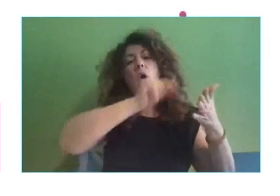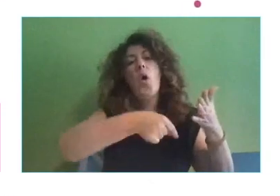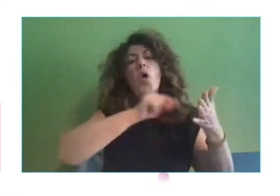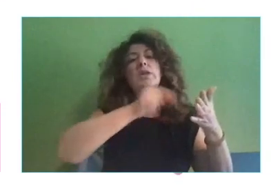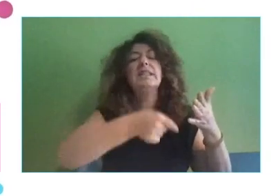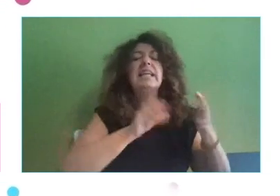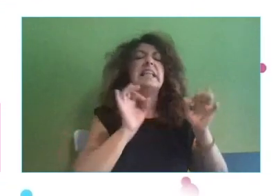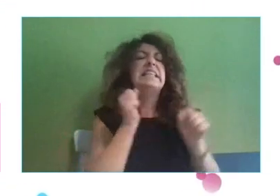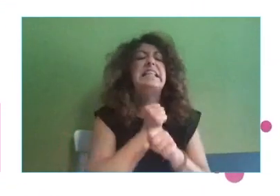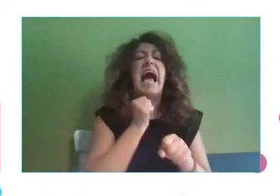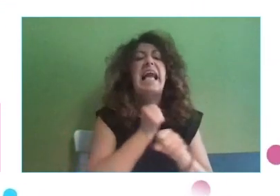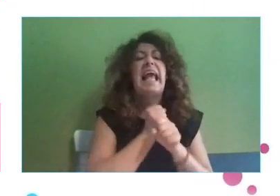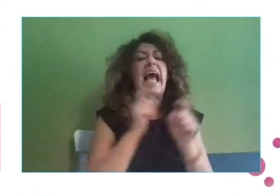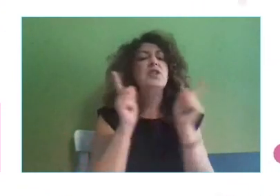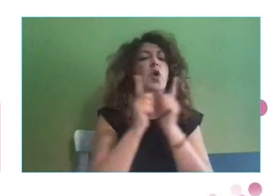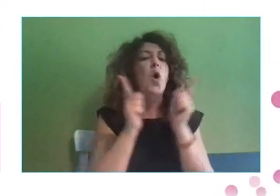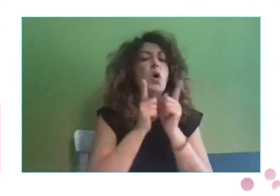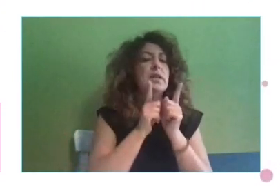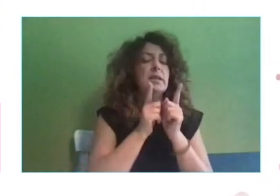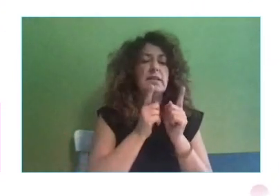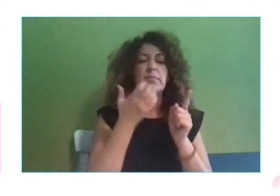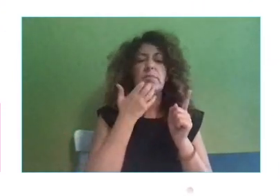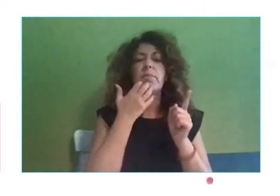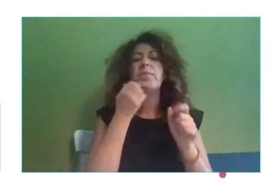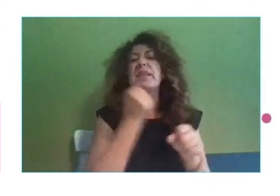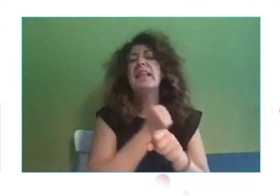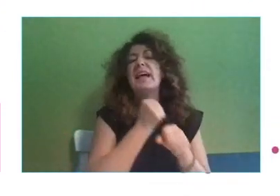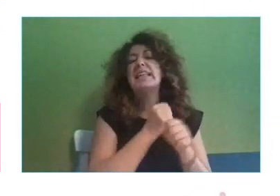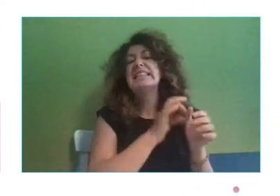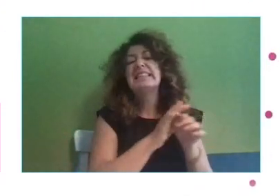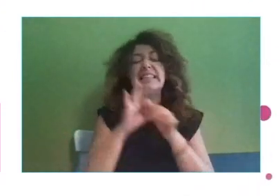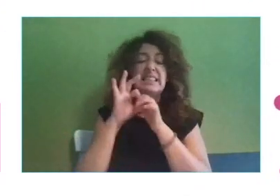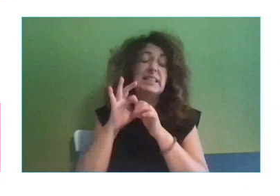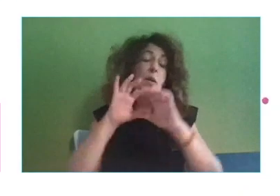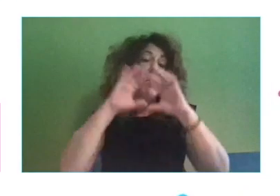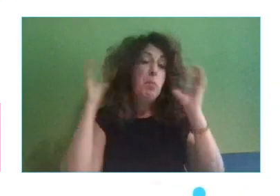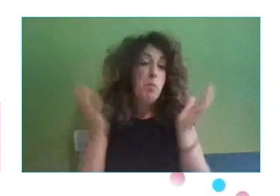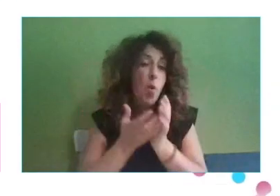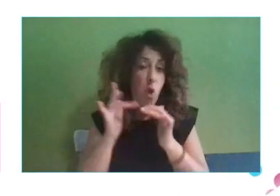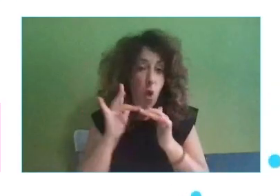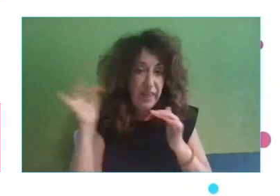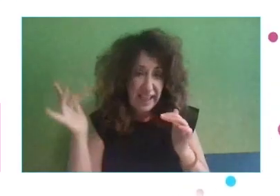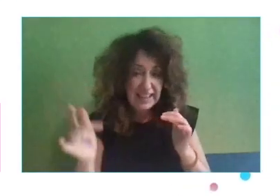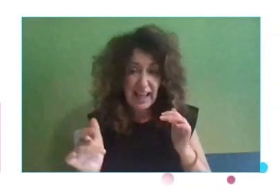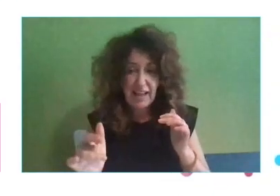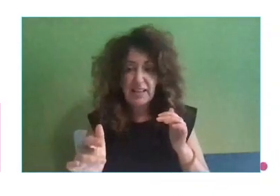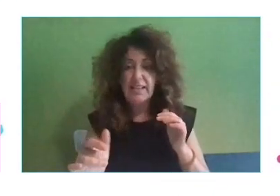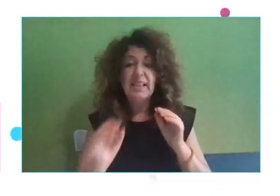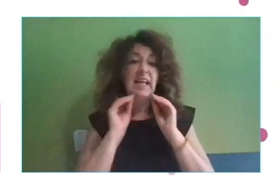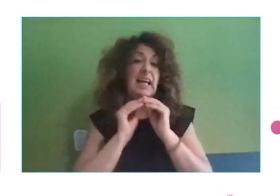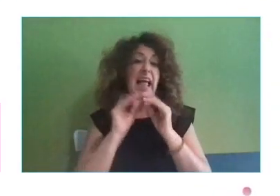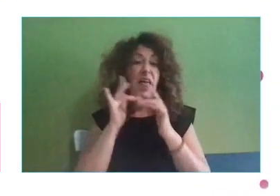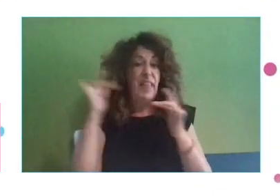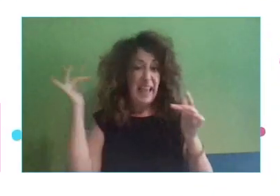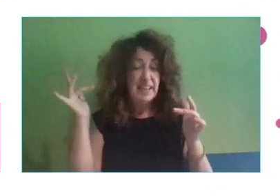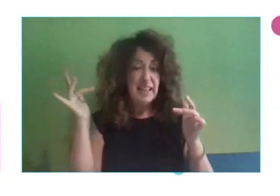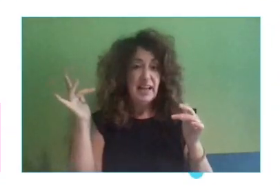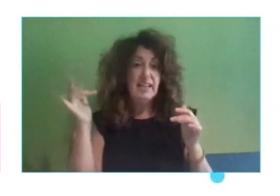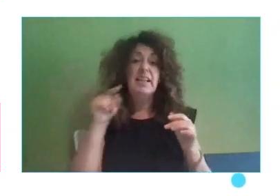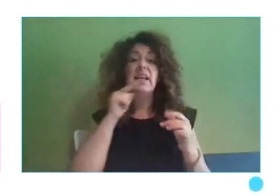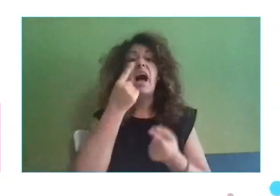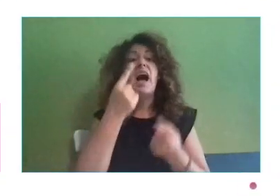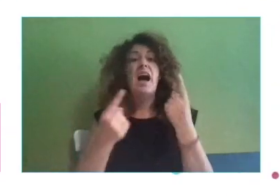subcontratar tareas, sobre todo vinculadas al negocio digital y al mundo digital, con ejecución digital, pero digamos que en algunas